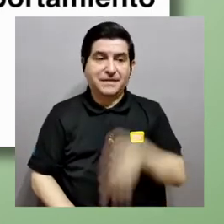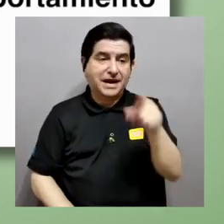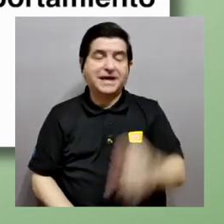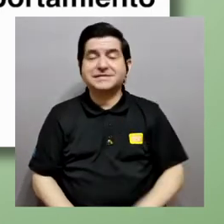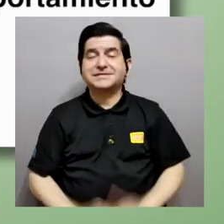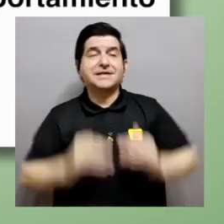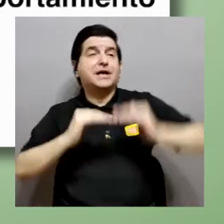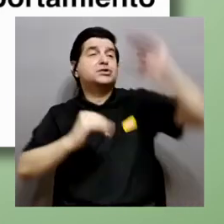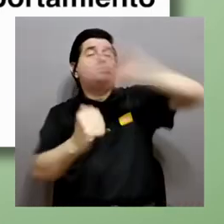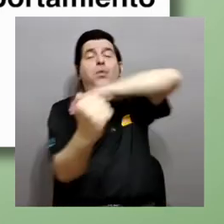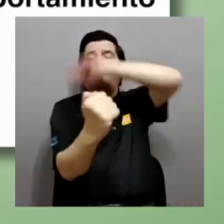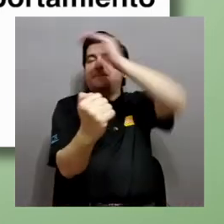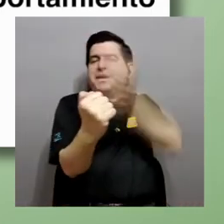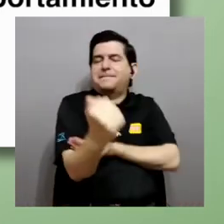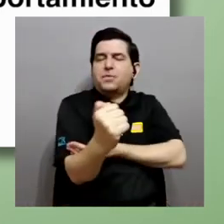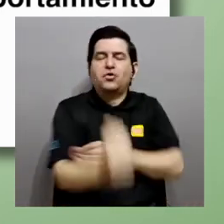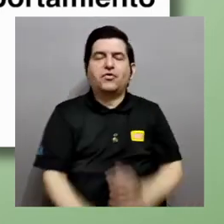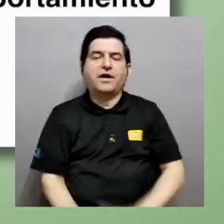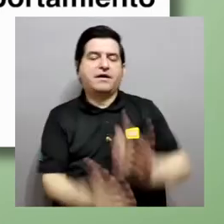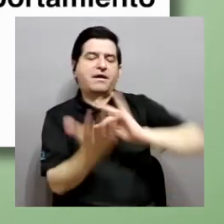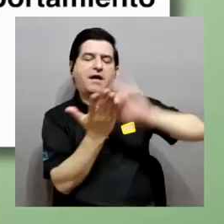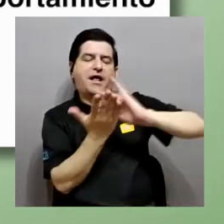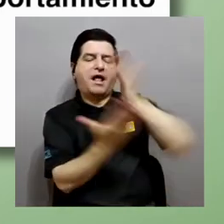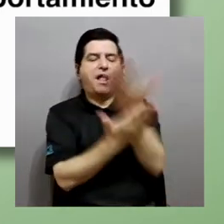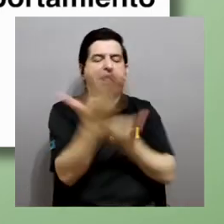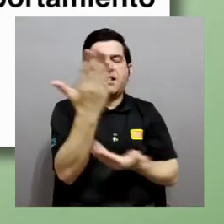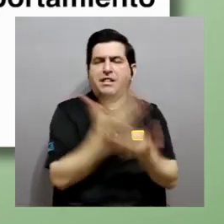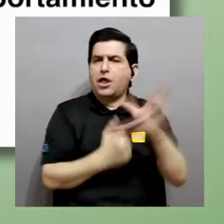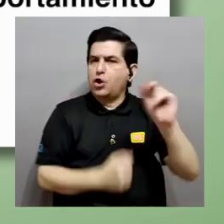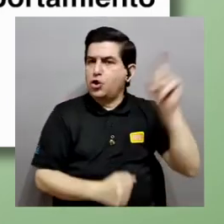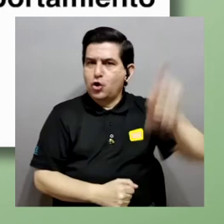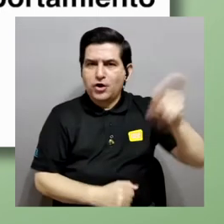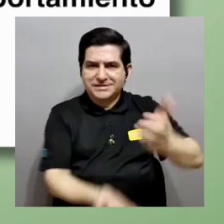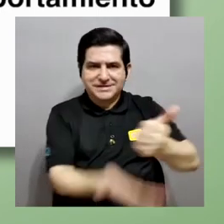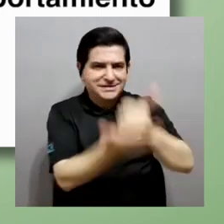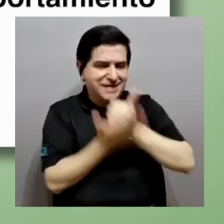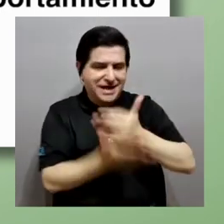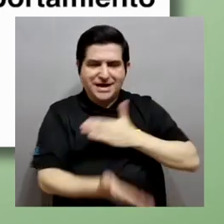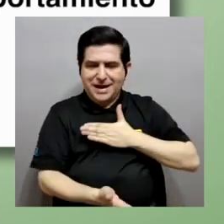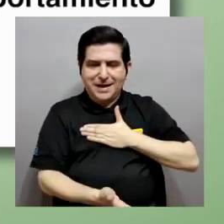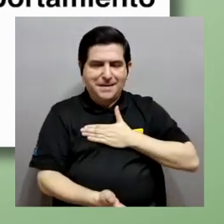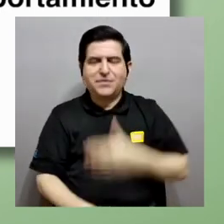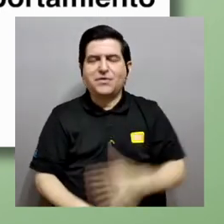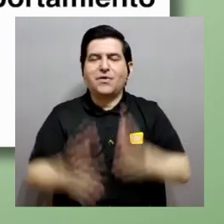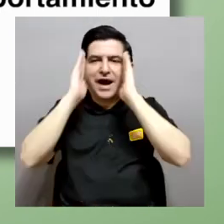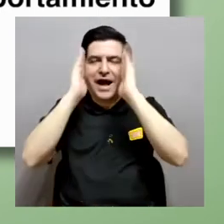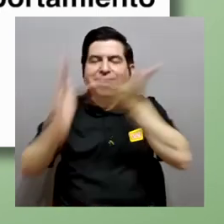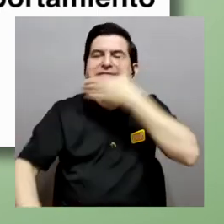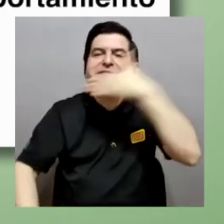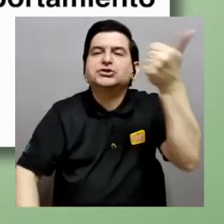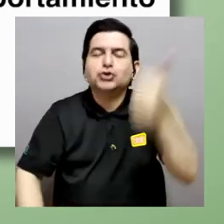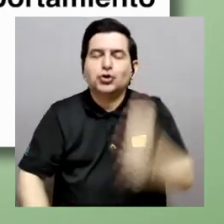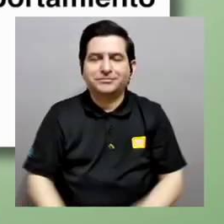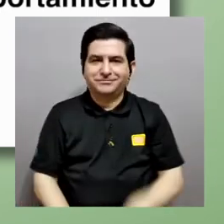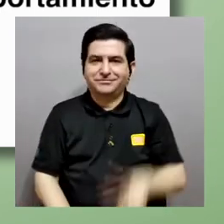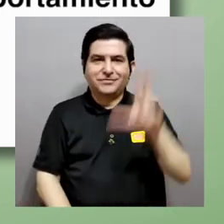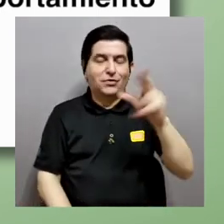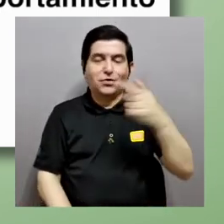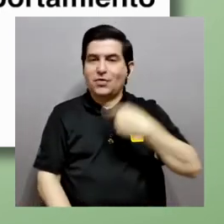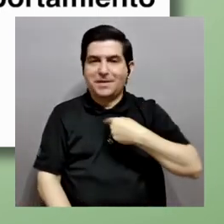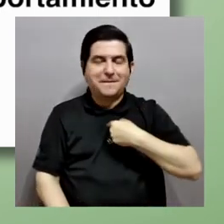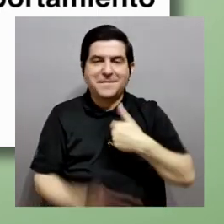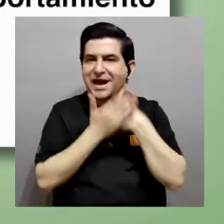este superpoder que me da el teléfono en la mano no necesariamente me está ayudando a mejorar mi atención no